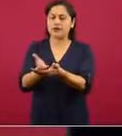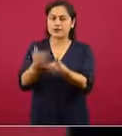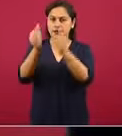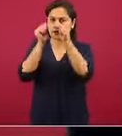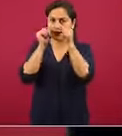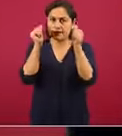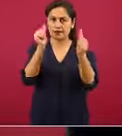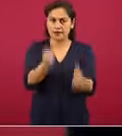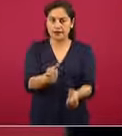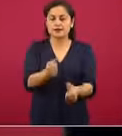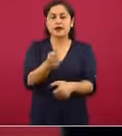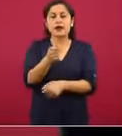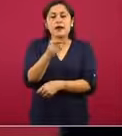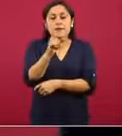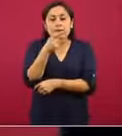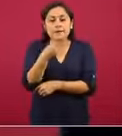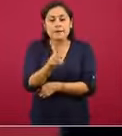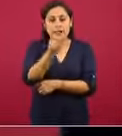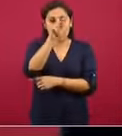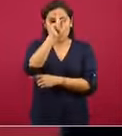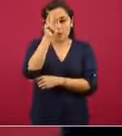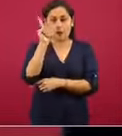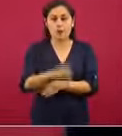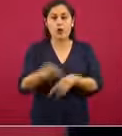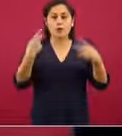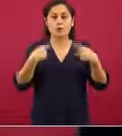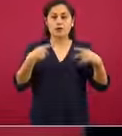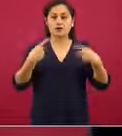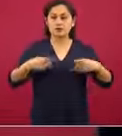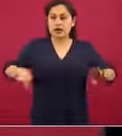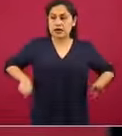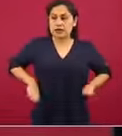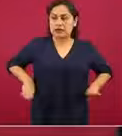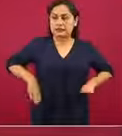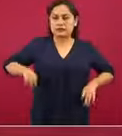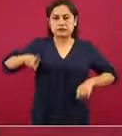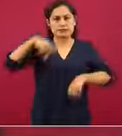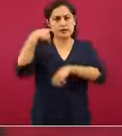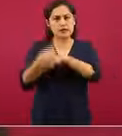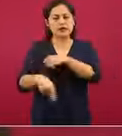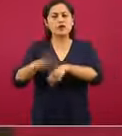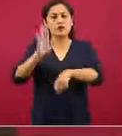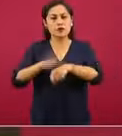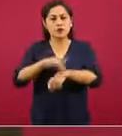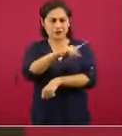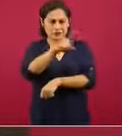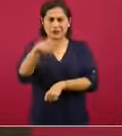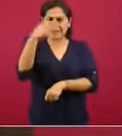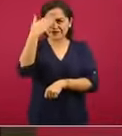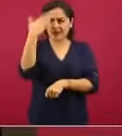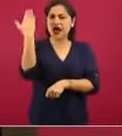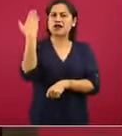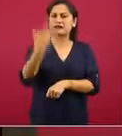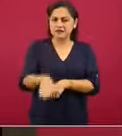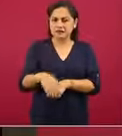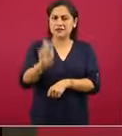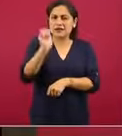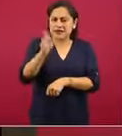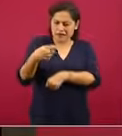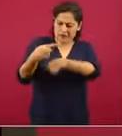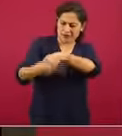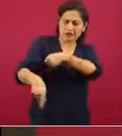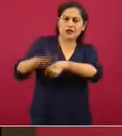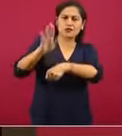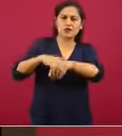Ya lo hemos reflejado, lo hemos dicho, ¿cuáles son estas personas que tienen mayor riesgo? Y lo que quiere decir que tienen mayor riesgo es que tienen mayor riesgo de